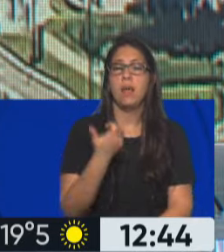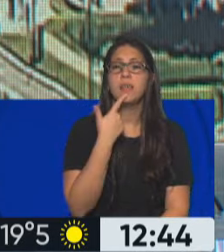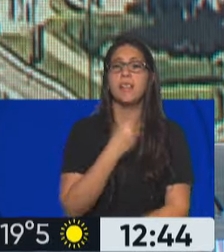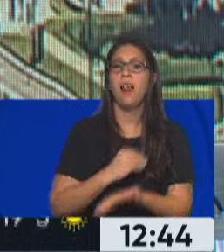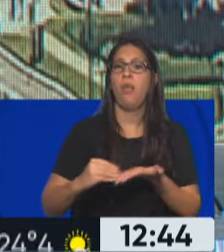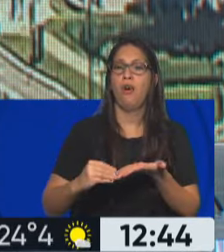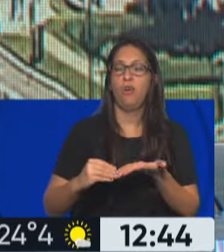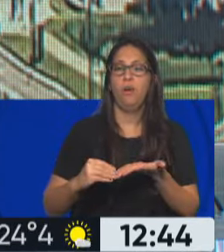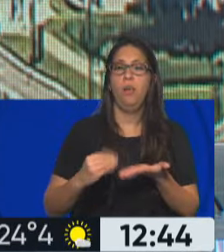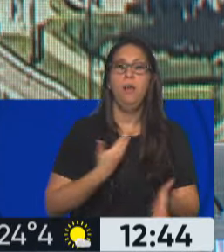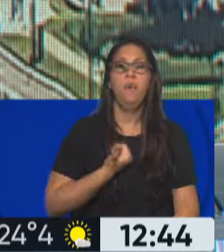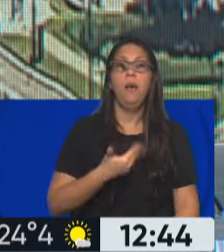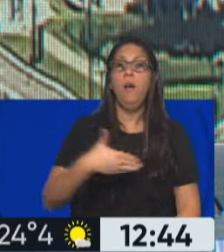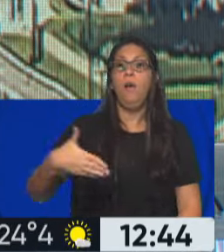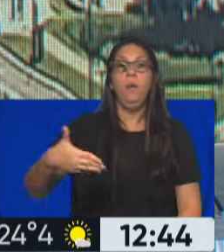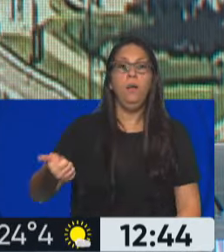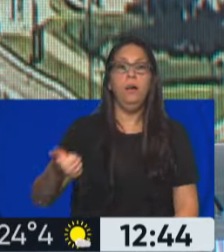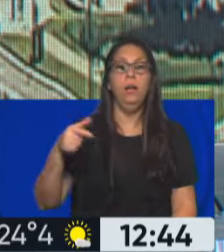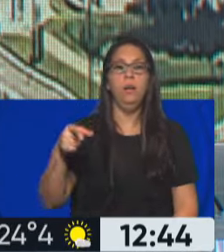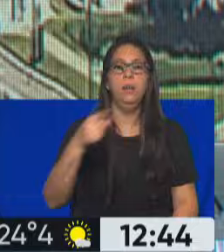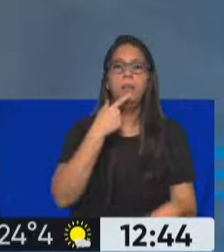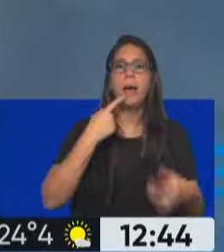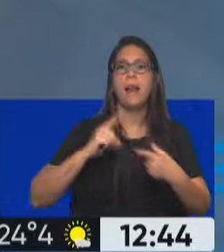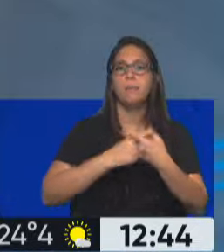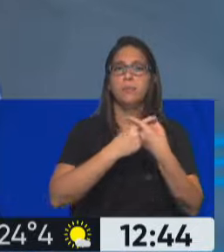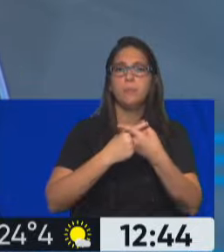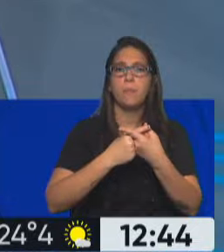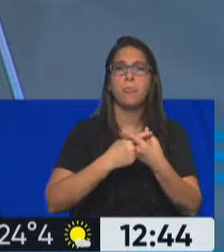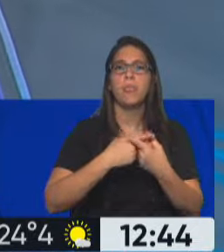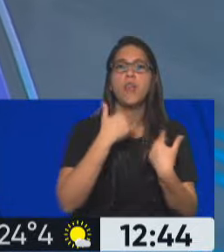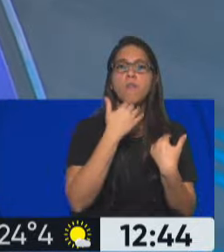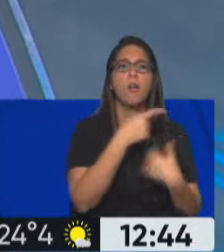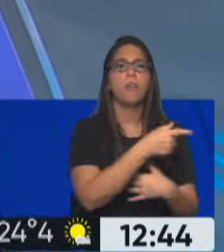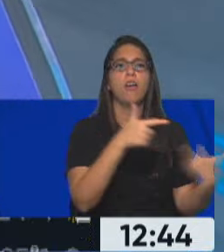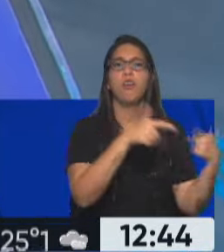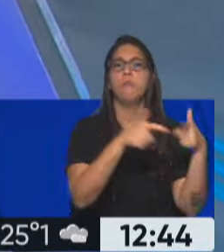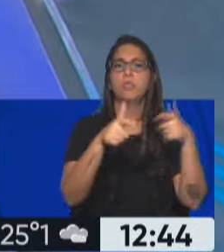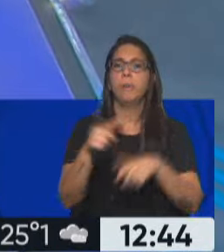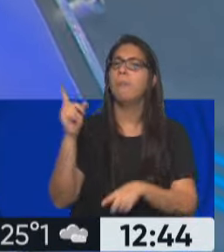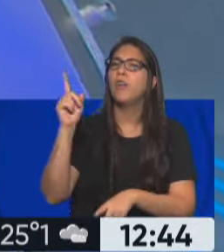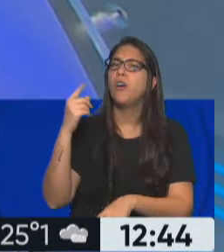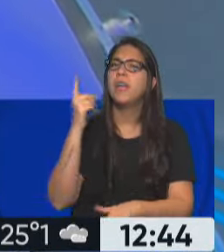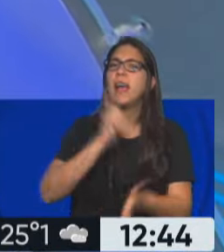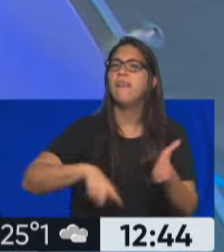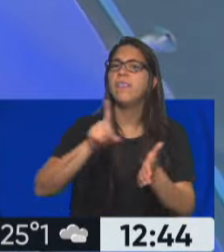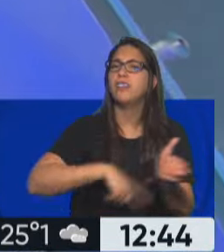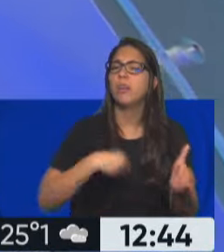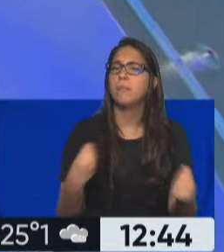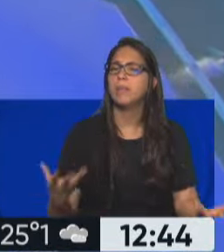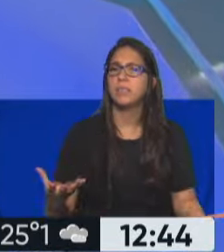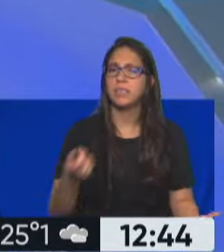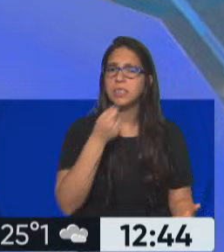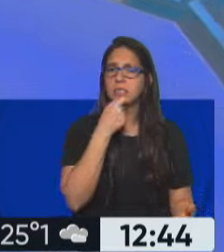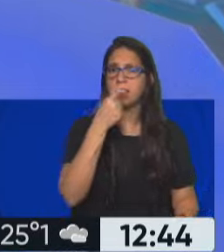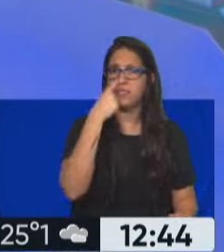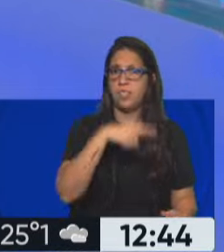Fama, que se discuta con o sin despacho de comisión. Ahora, ¿qué pasa con el veto? Porque trascendió que si sale finalmente